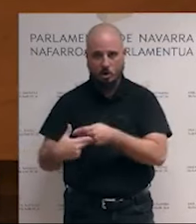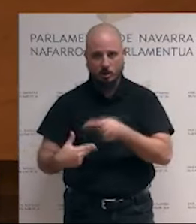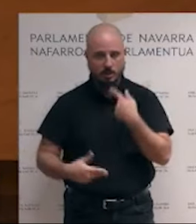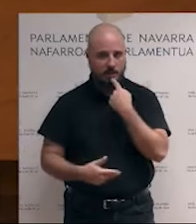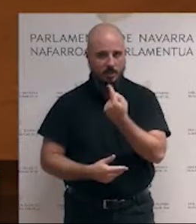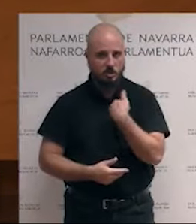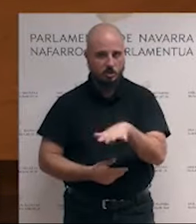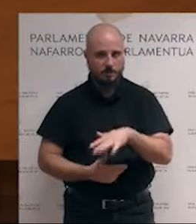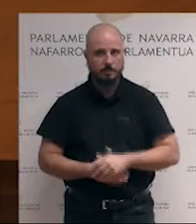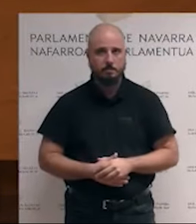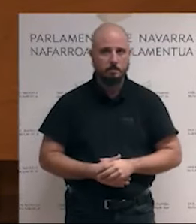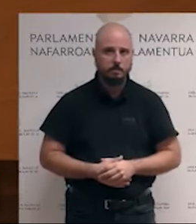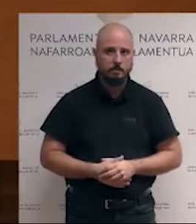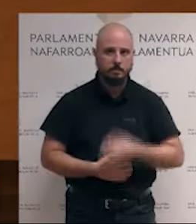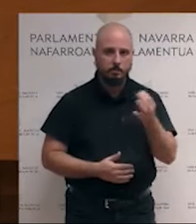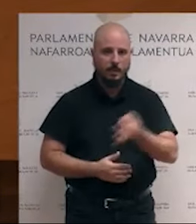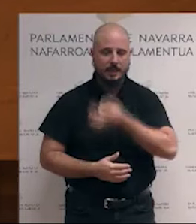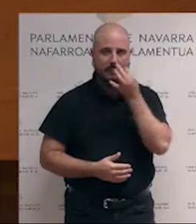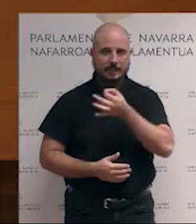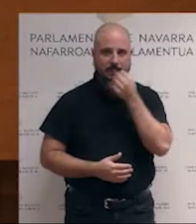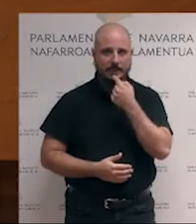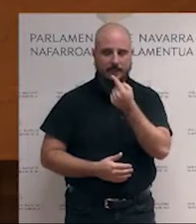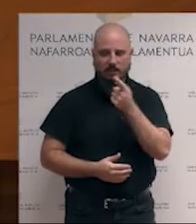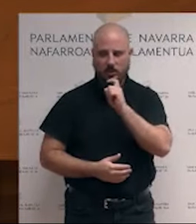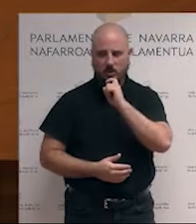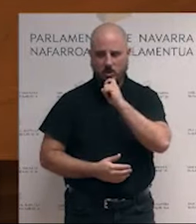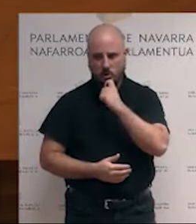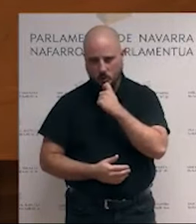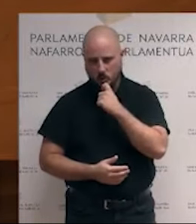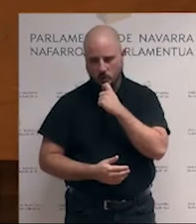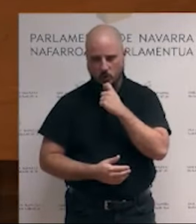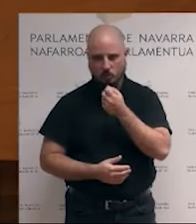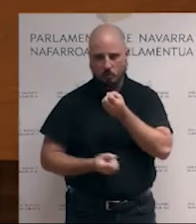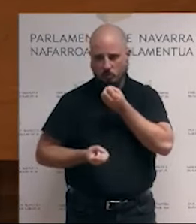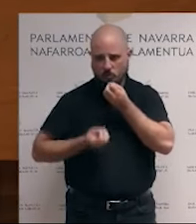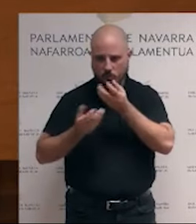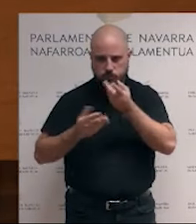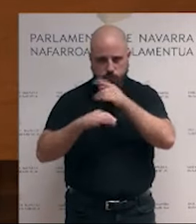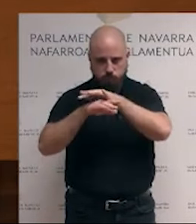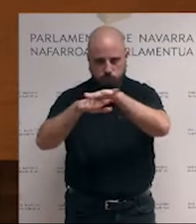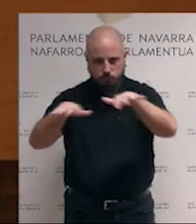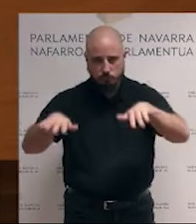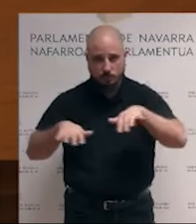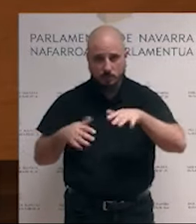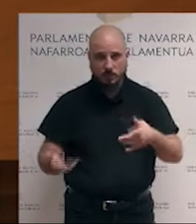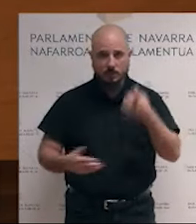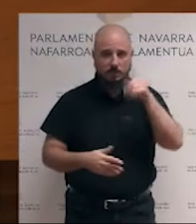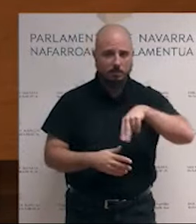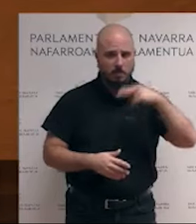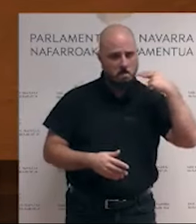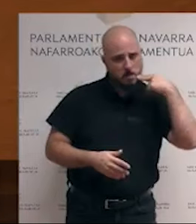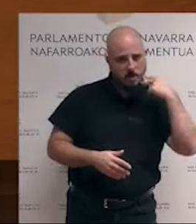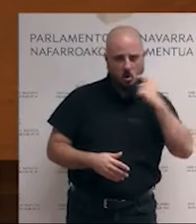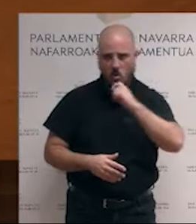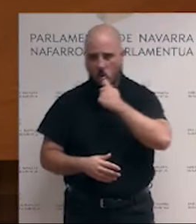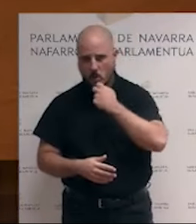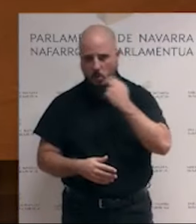discursos expresan odio y generan odio, pero también miedo. Odio y